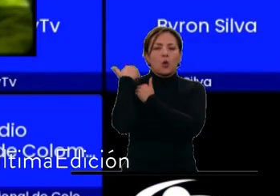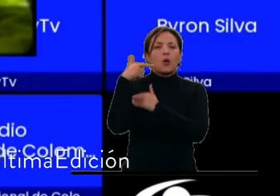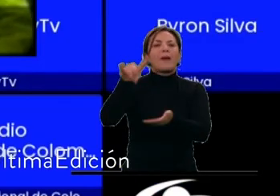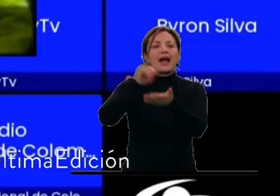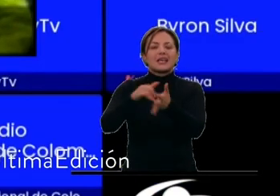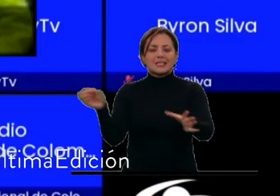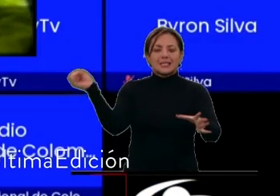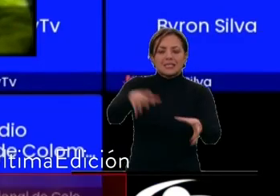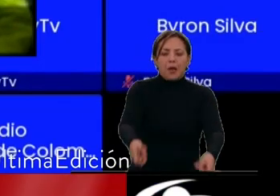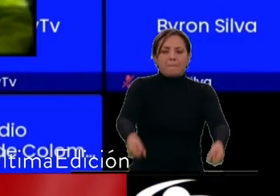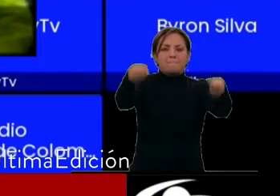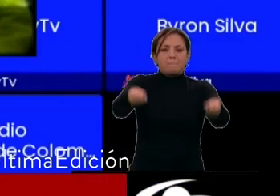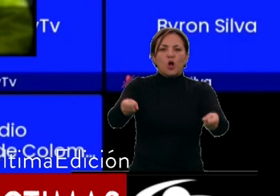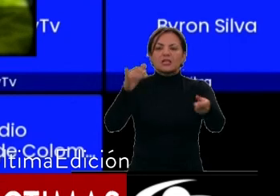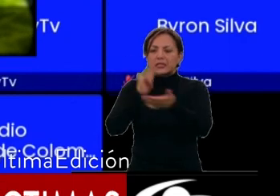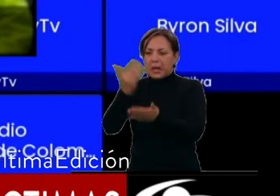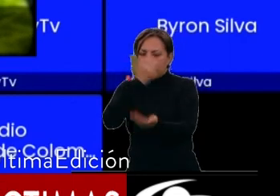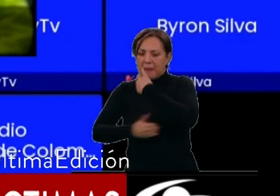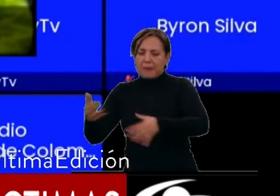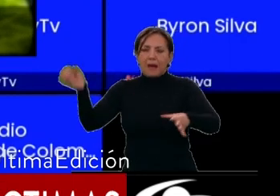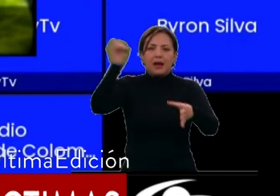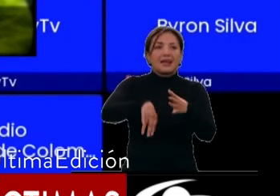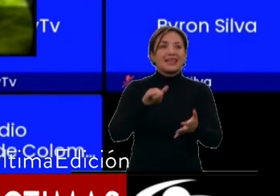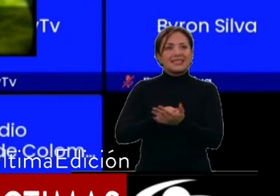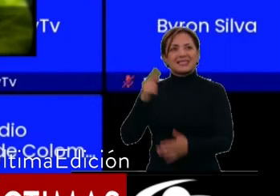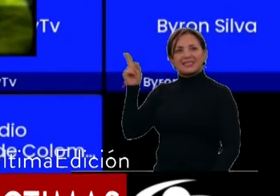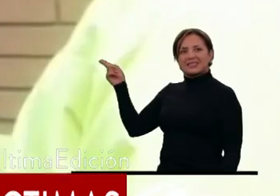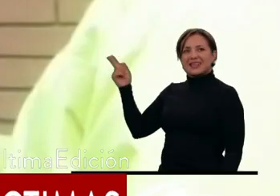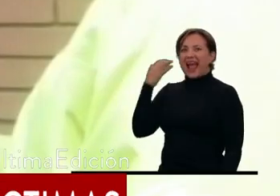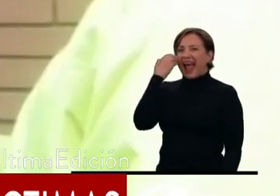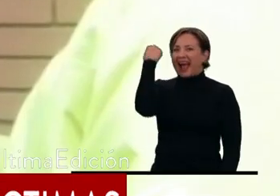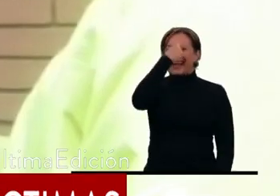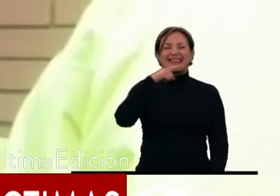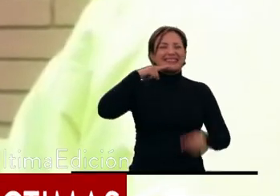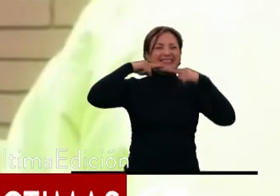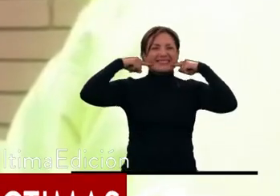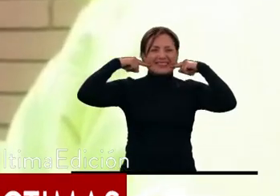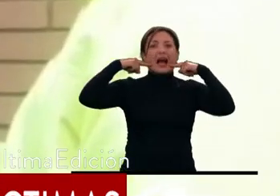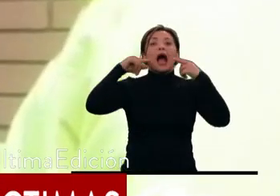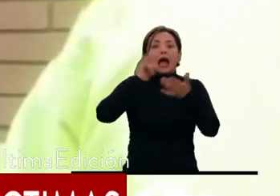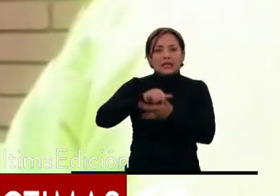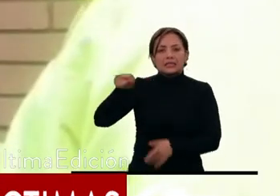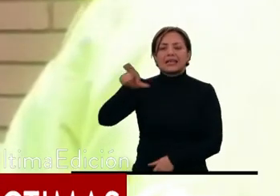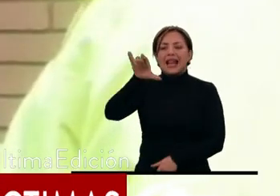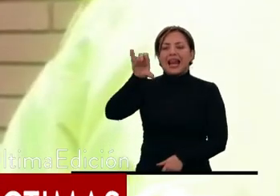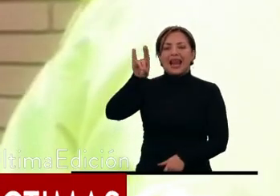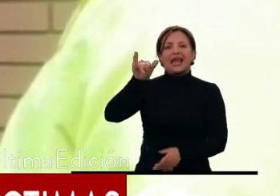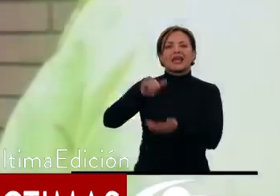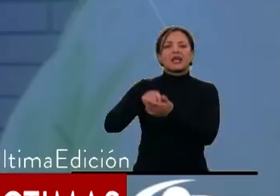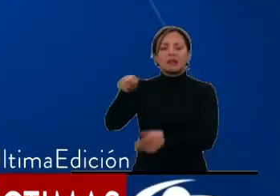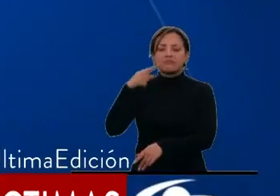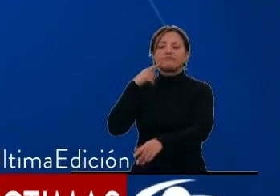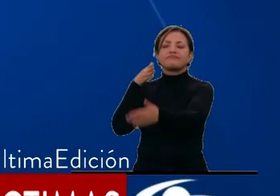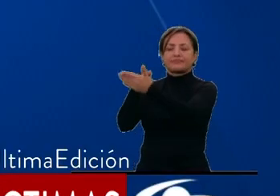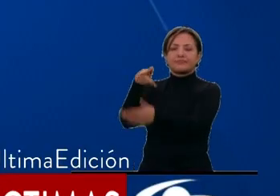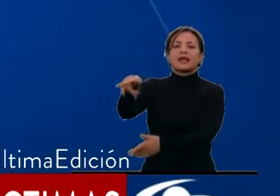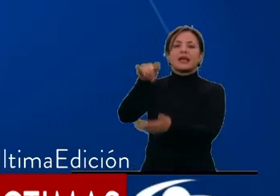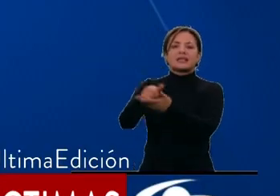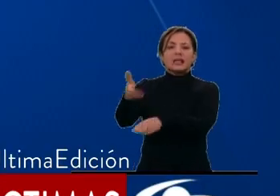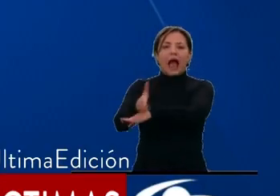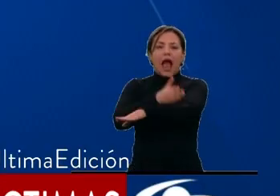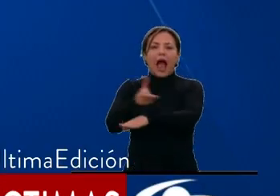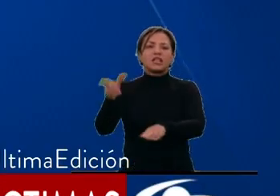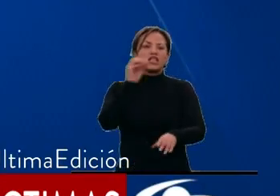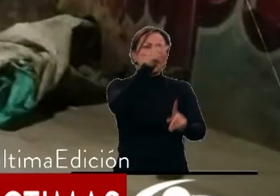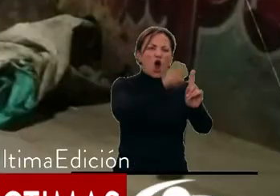La mujer que se ríe frente a la juez es Lady Joana Bustos, señalada por la Fiscalía de participar en la muerte de tres hombres que fueron